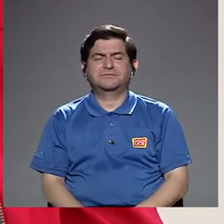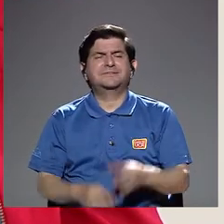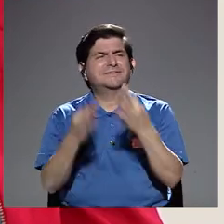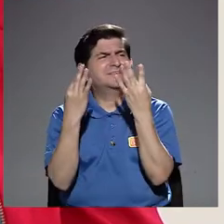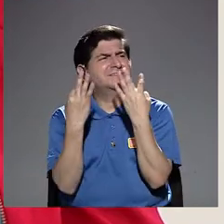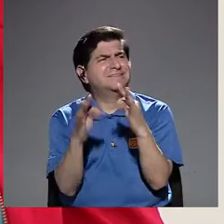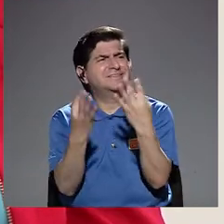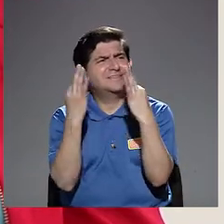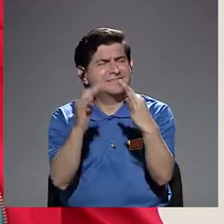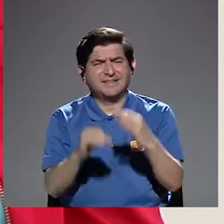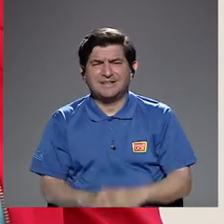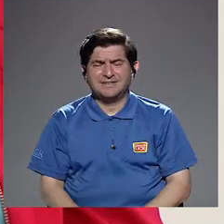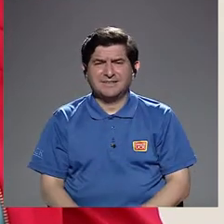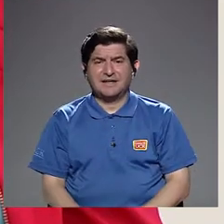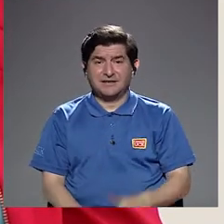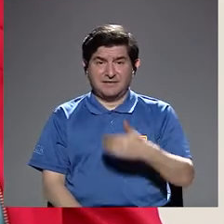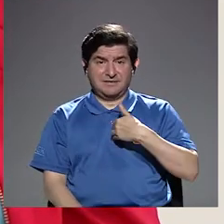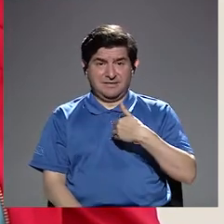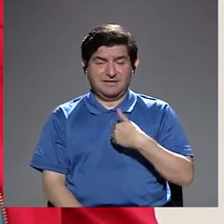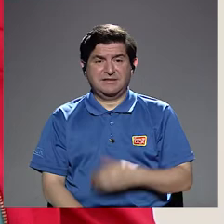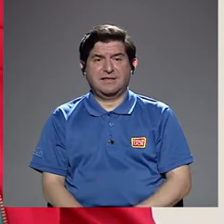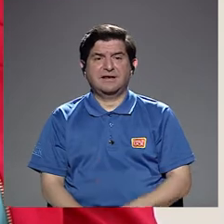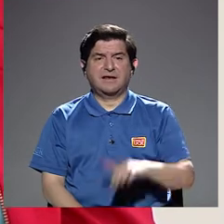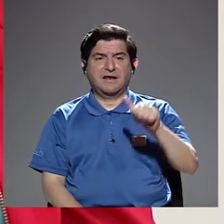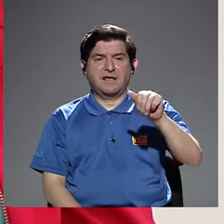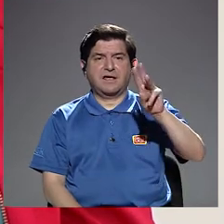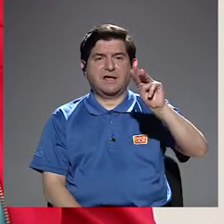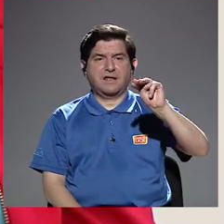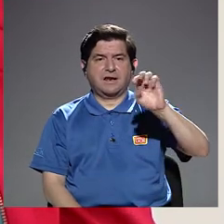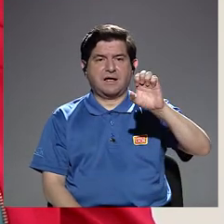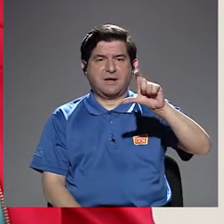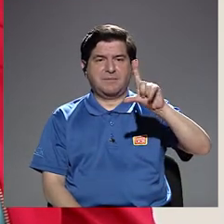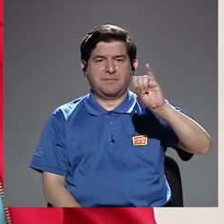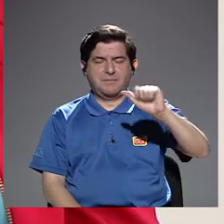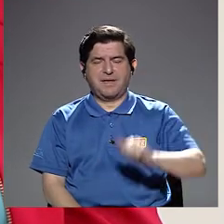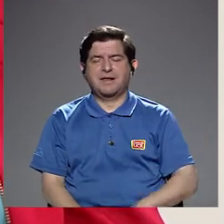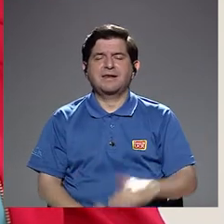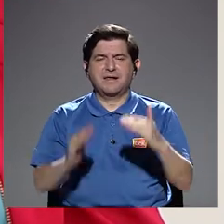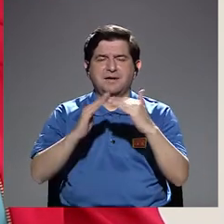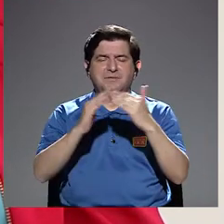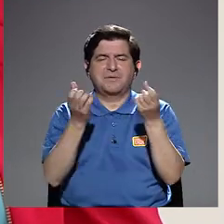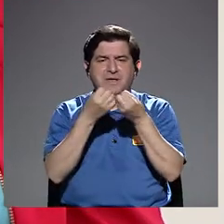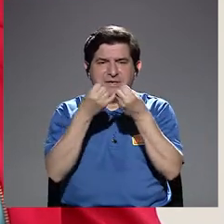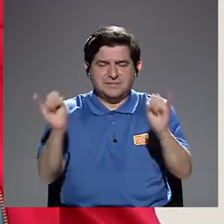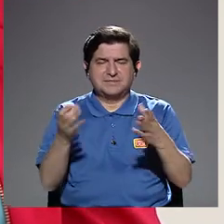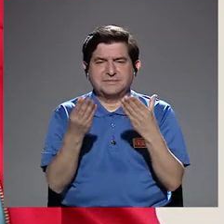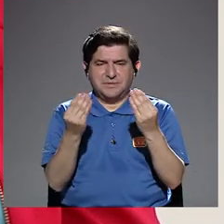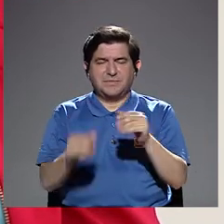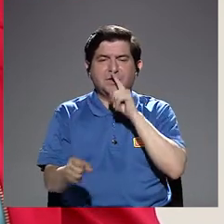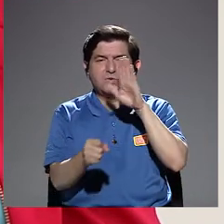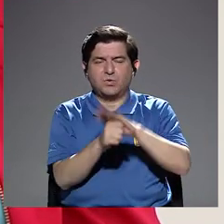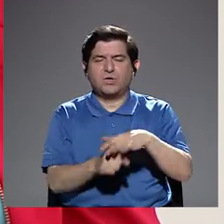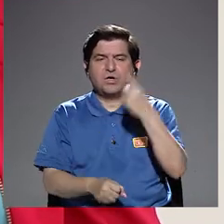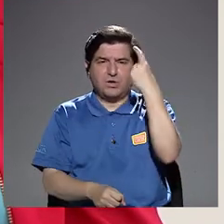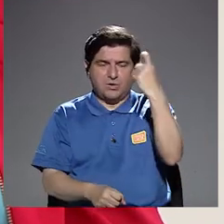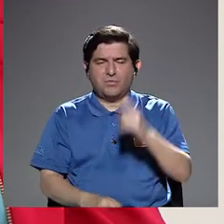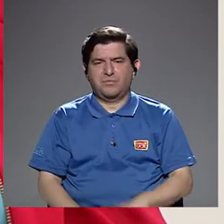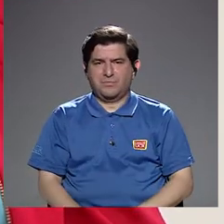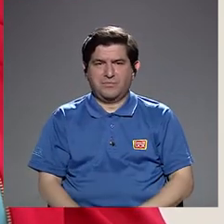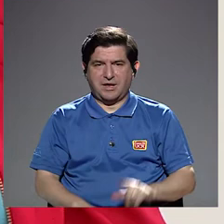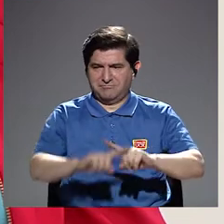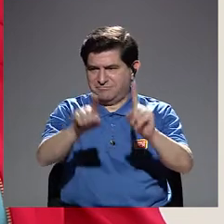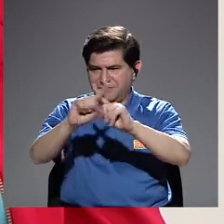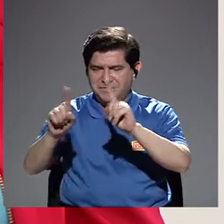tener a Amelia adolescentes que vivan sin miedo y que cumplan sus sueños, ¿verdad?